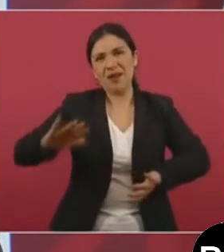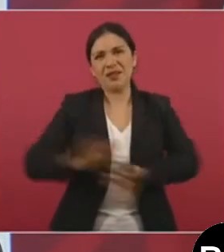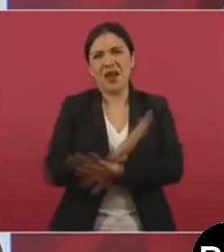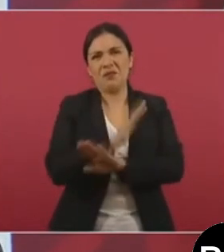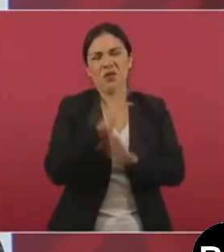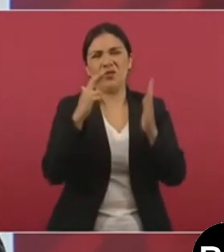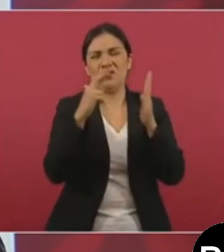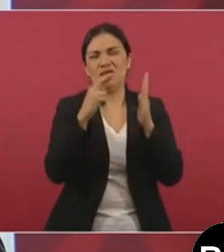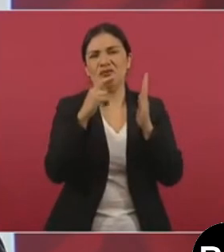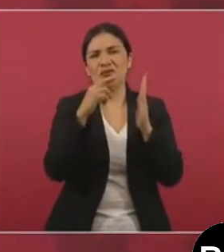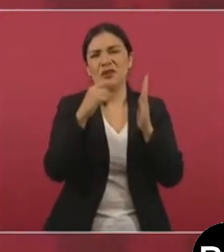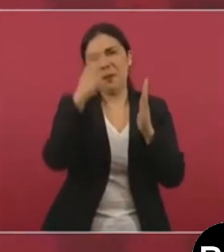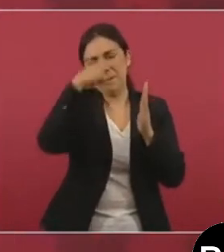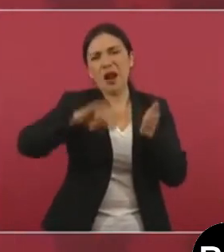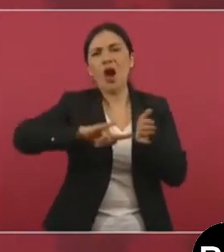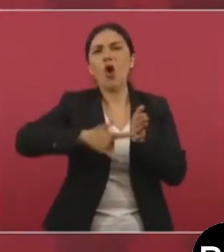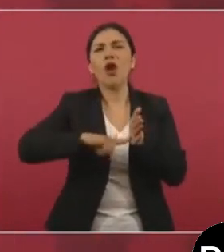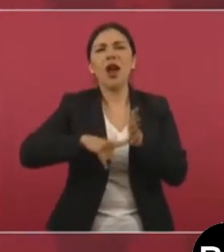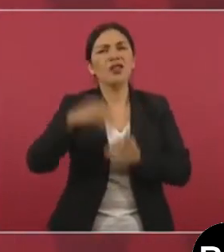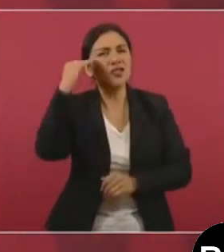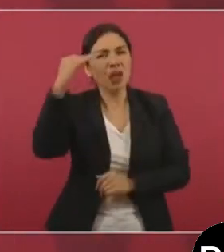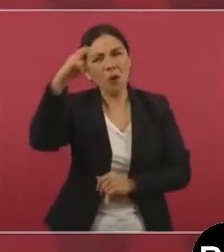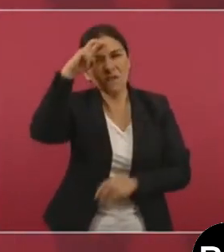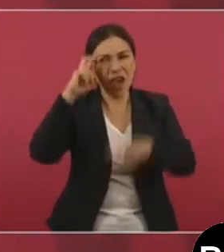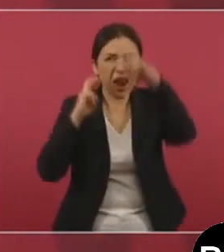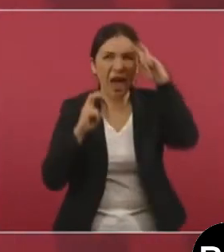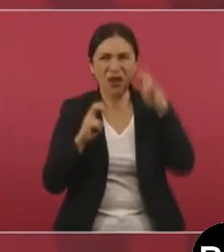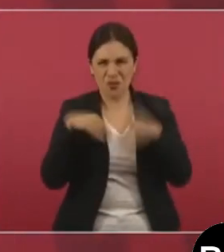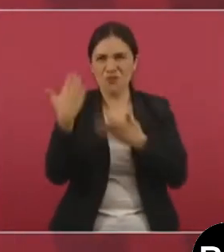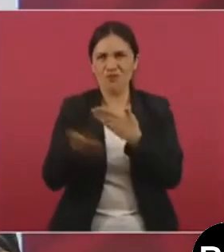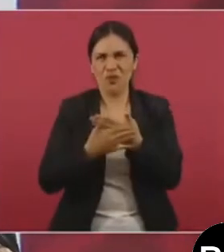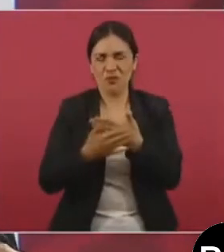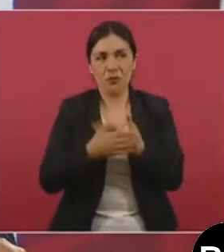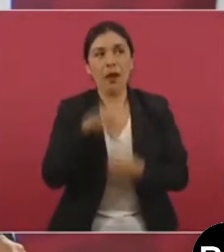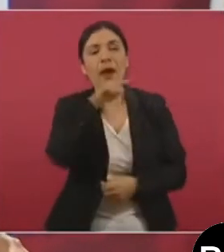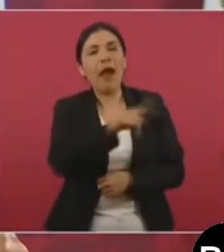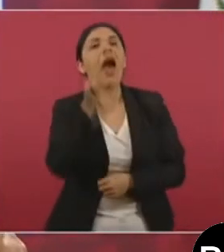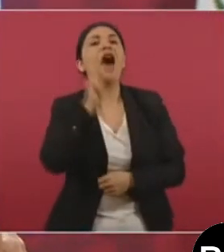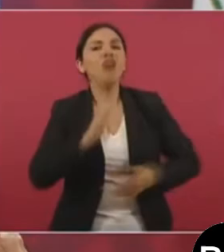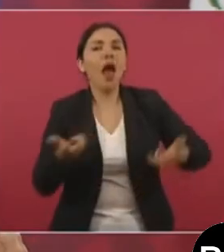del horario de verano a ver qué van a hacer.